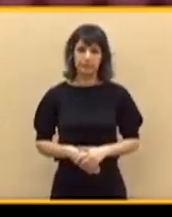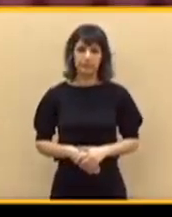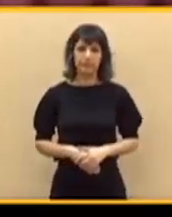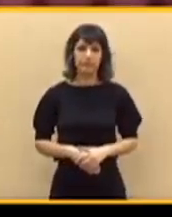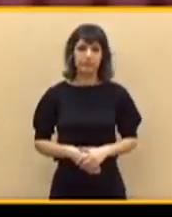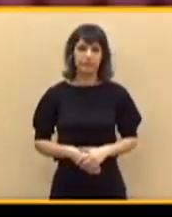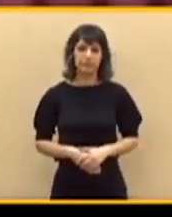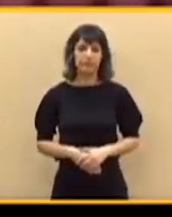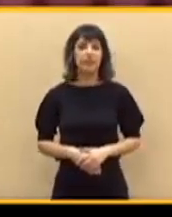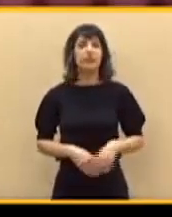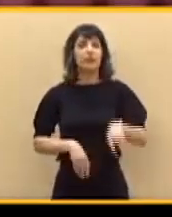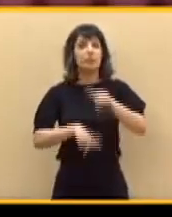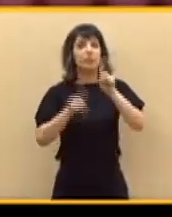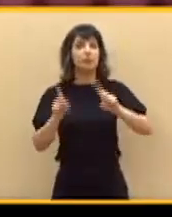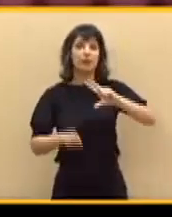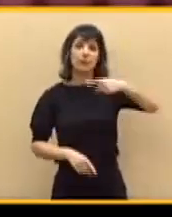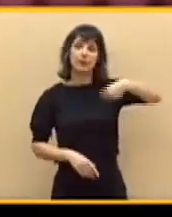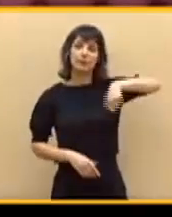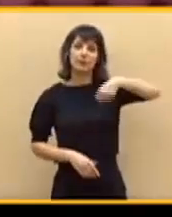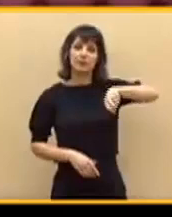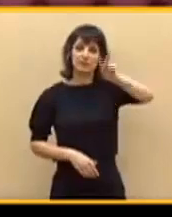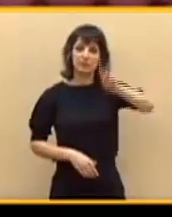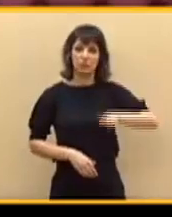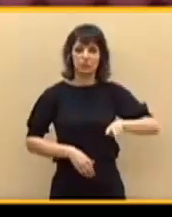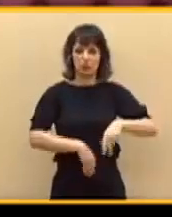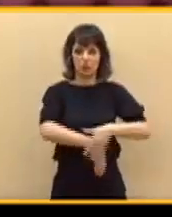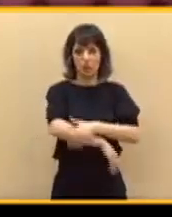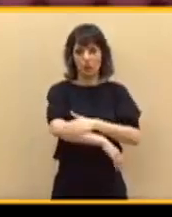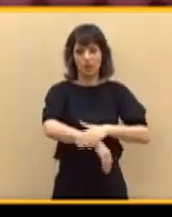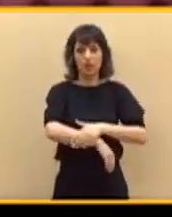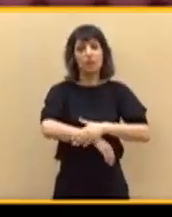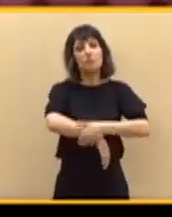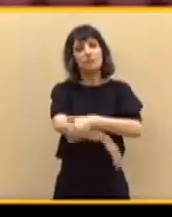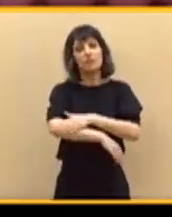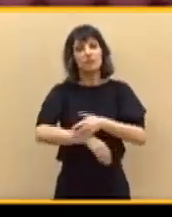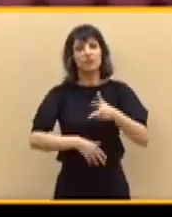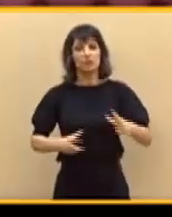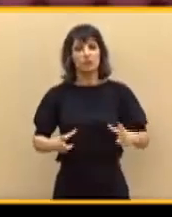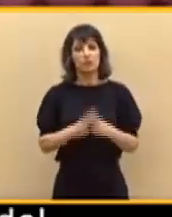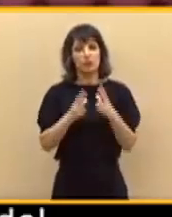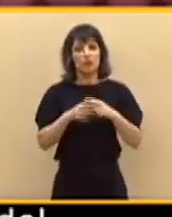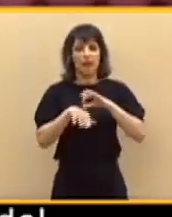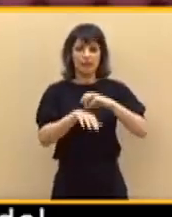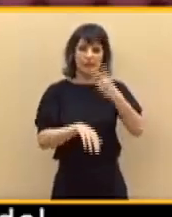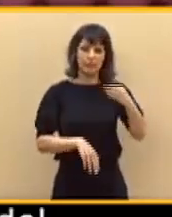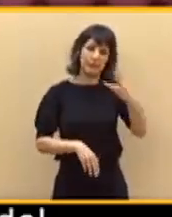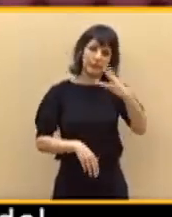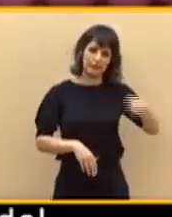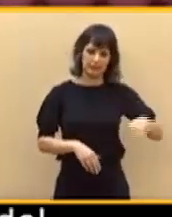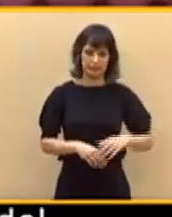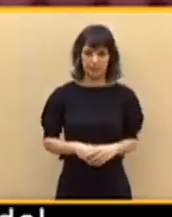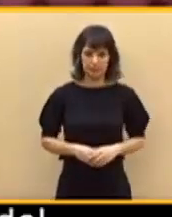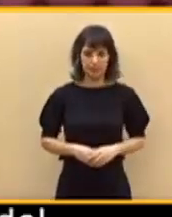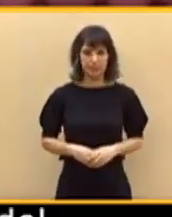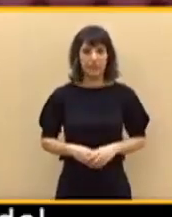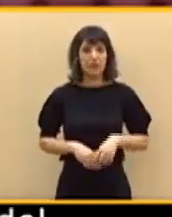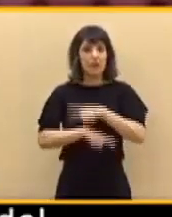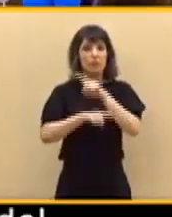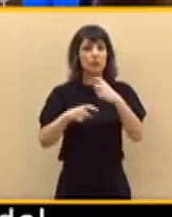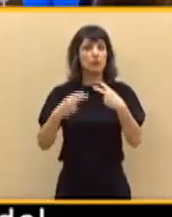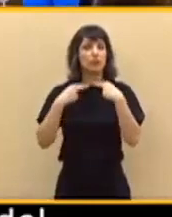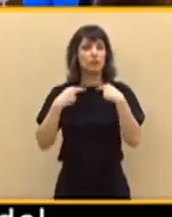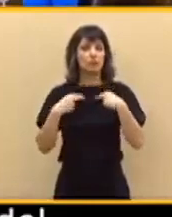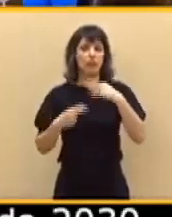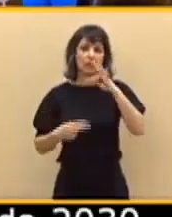Pregunta dirigida al señor vicepresidente segundo del Gobierno y ministro de Derechos Sociales y Agenda 2030. Pregunta del diputado don Teodoro